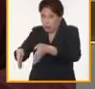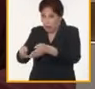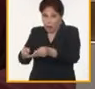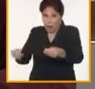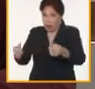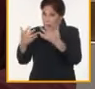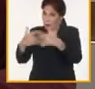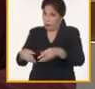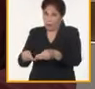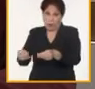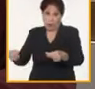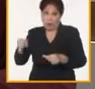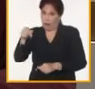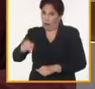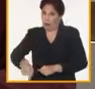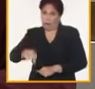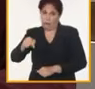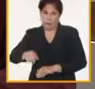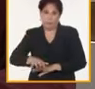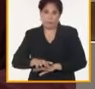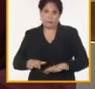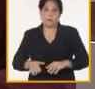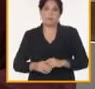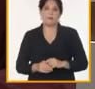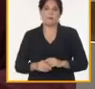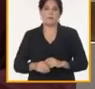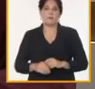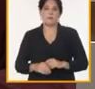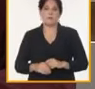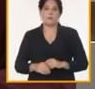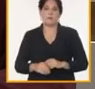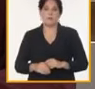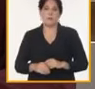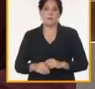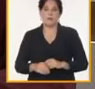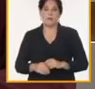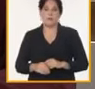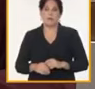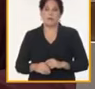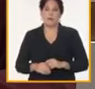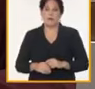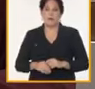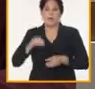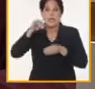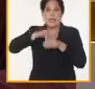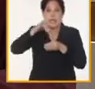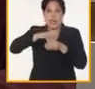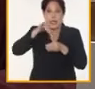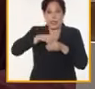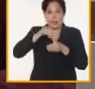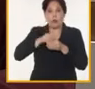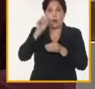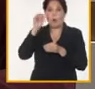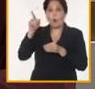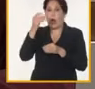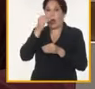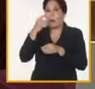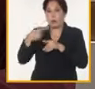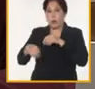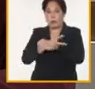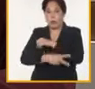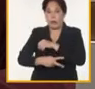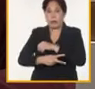que nosotros hoy tengamos que utilizar la mayor parte de nuestros ingresos en la compra de alimentos